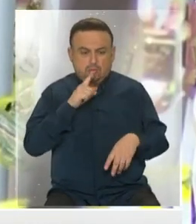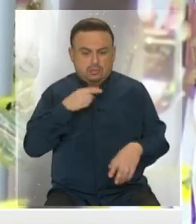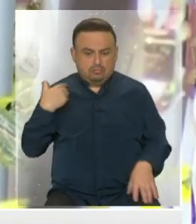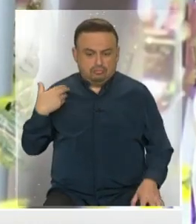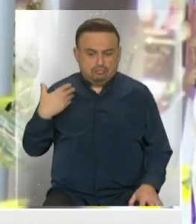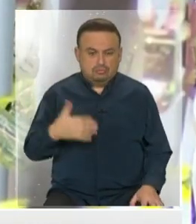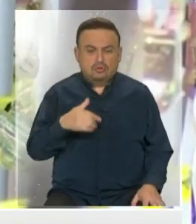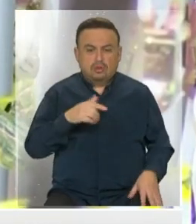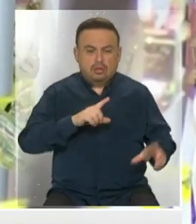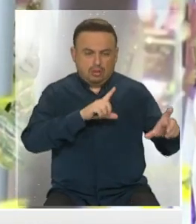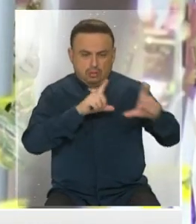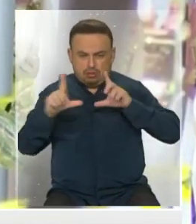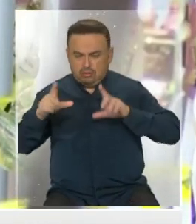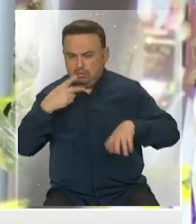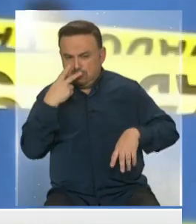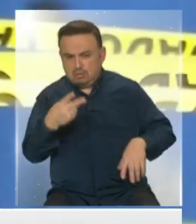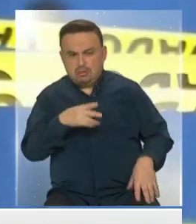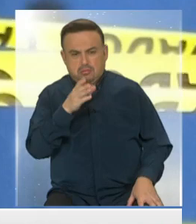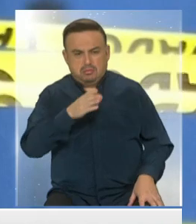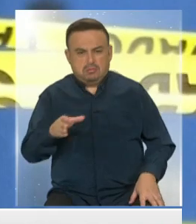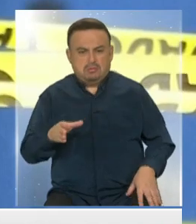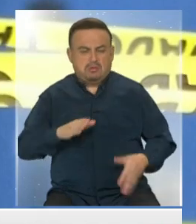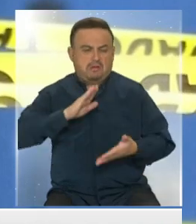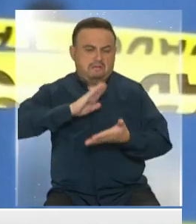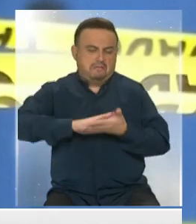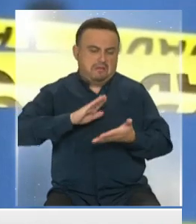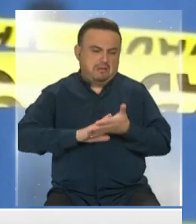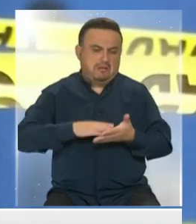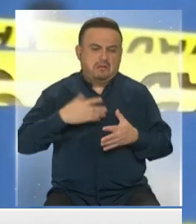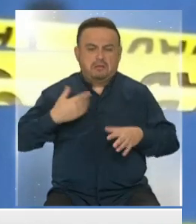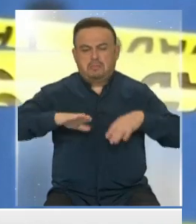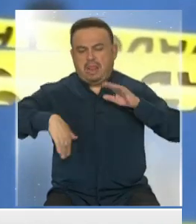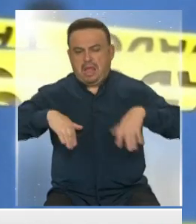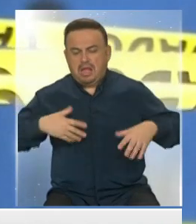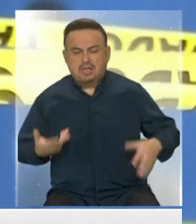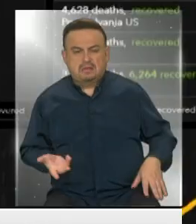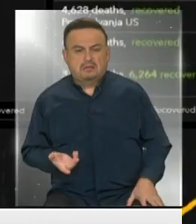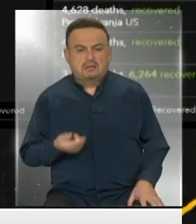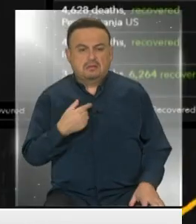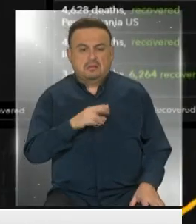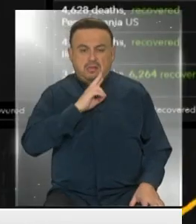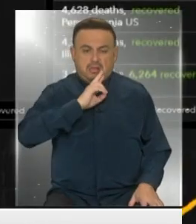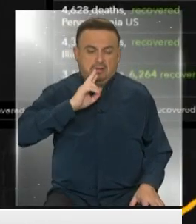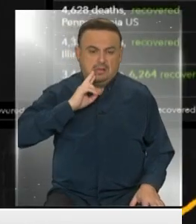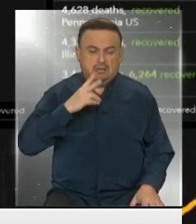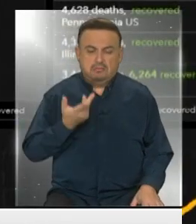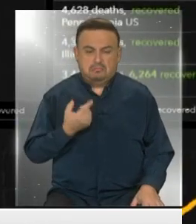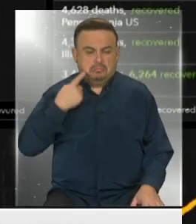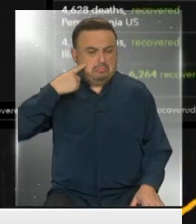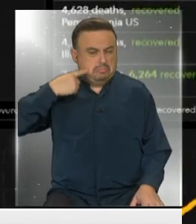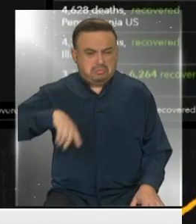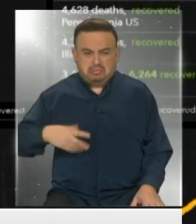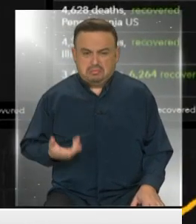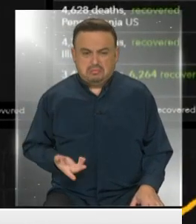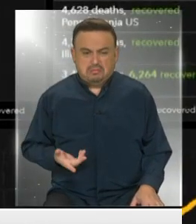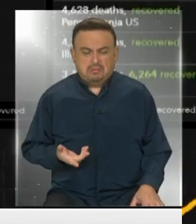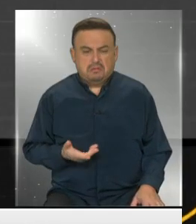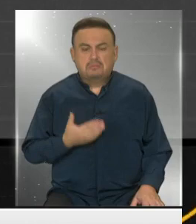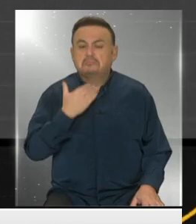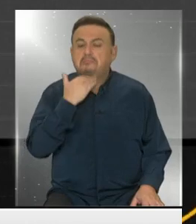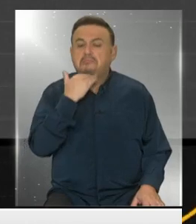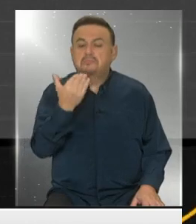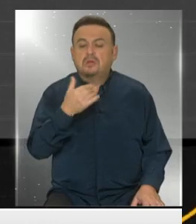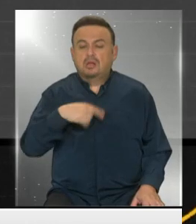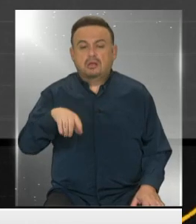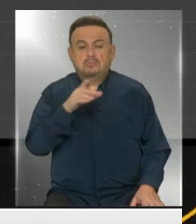días, imágenes de personas reunidas en fiestas, en playas, en restaurantes, es decir, pareciera que hay un sector